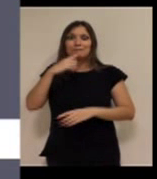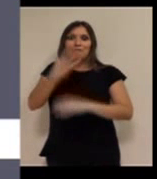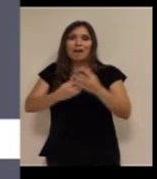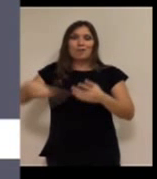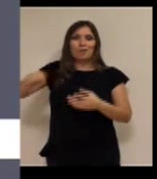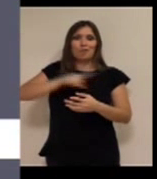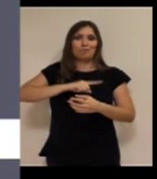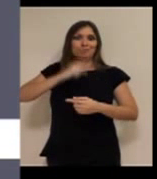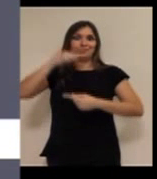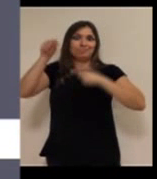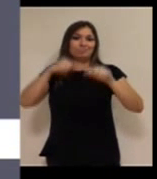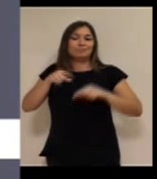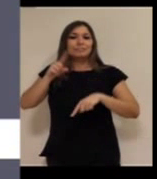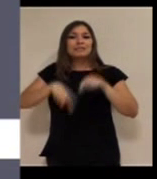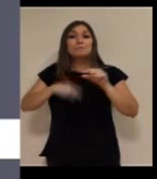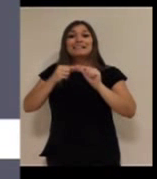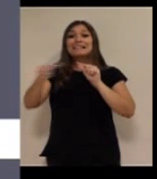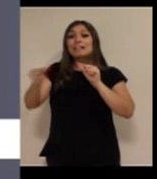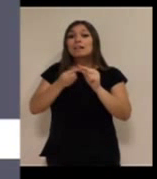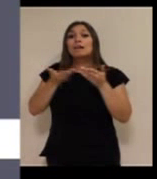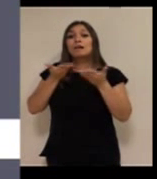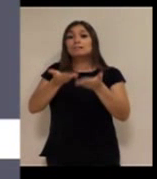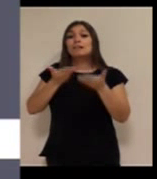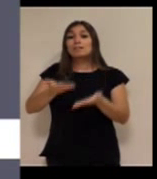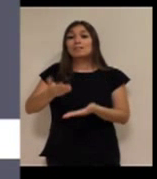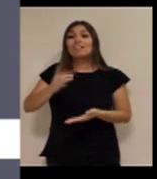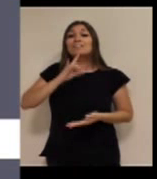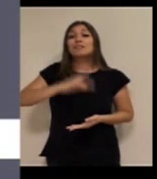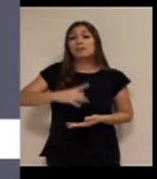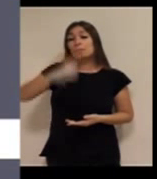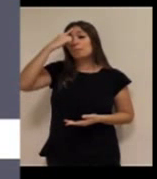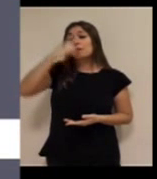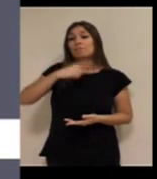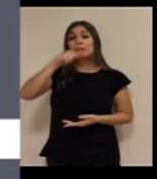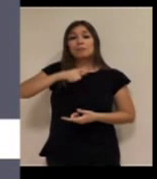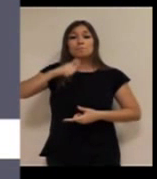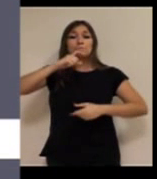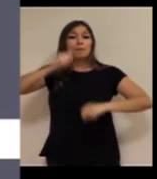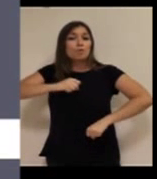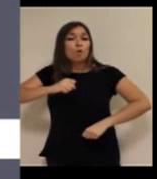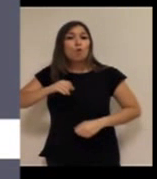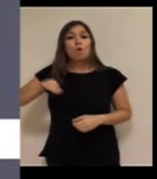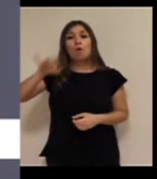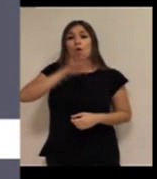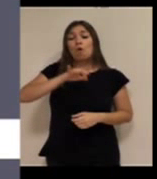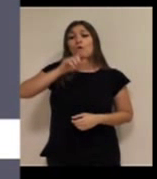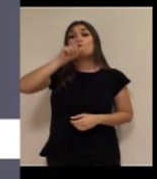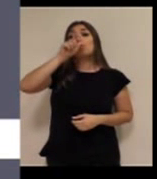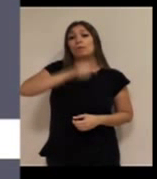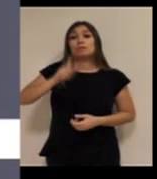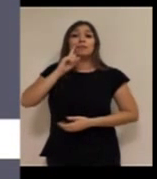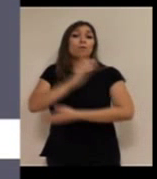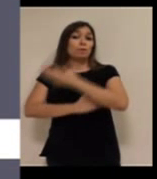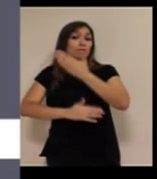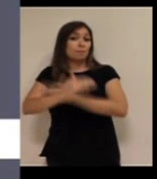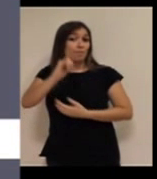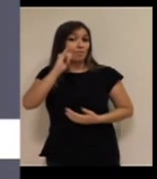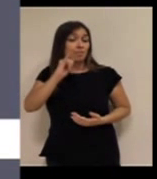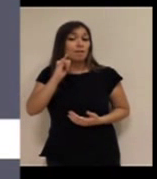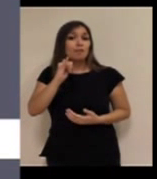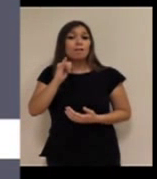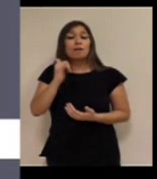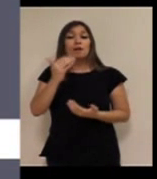de los servicios de teleasistencia, que suelen ser más personas mayores, personas con discapacidad,